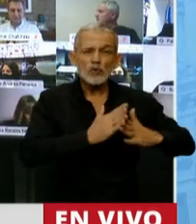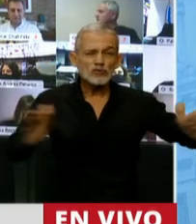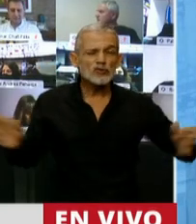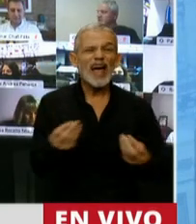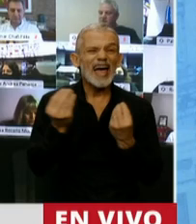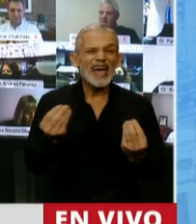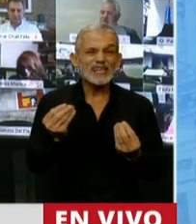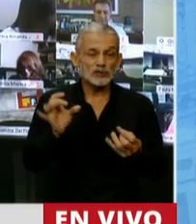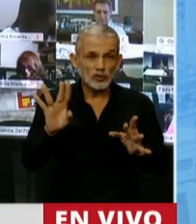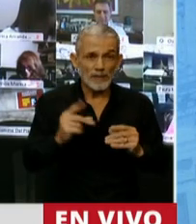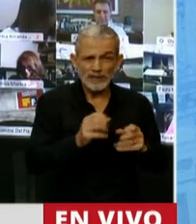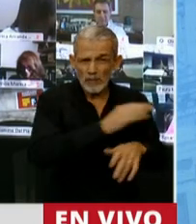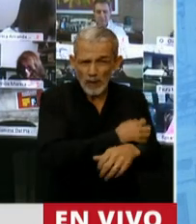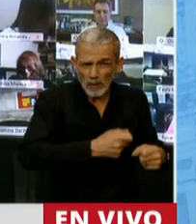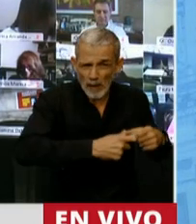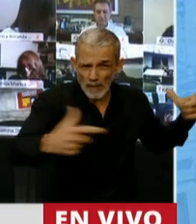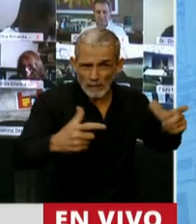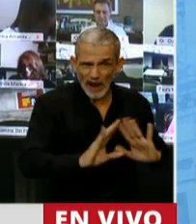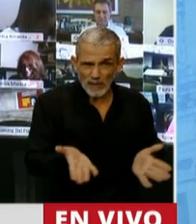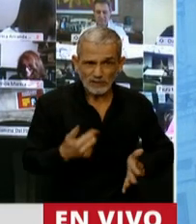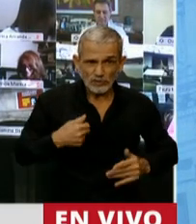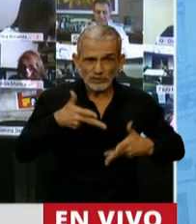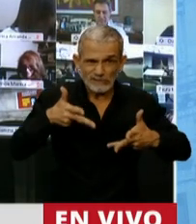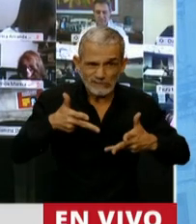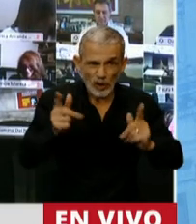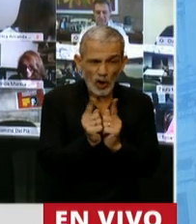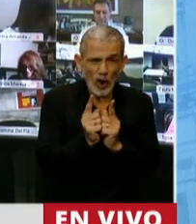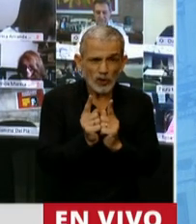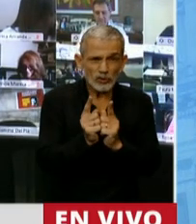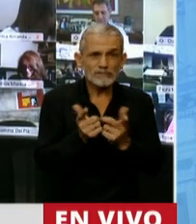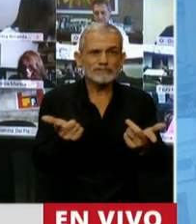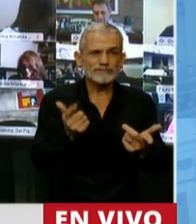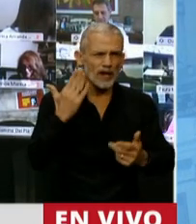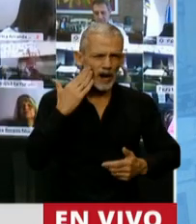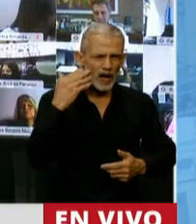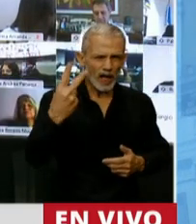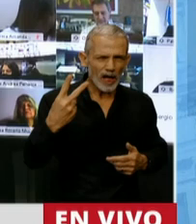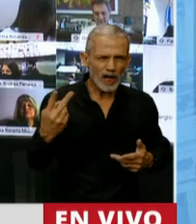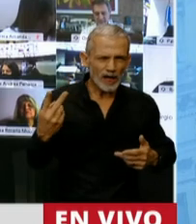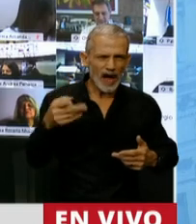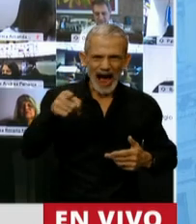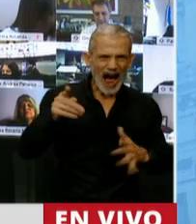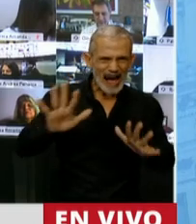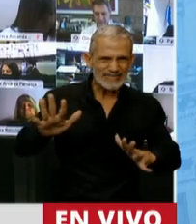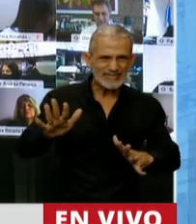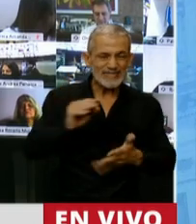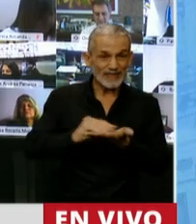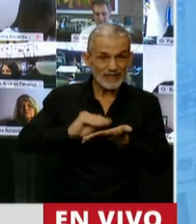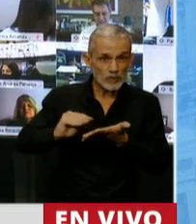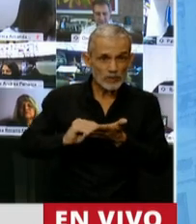ha sido potenciar la pobreza. Y que con una hipocresía extrema,